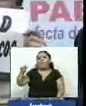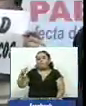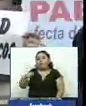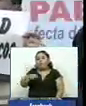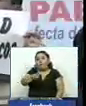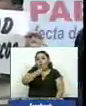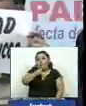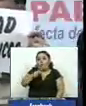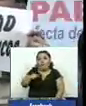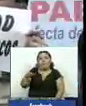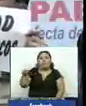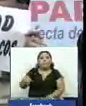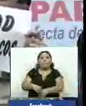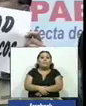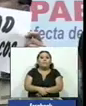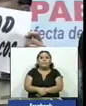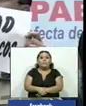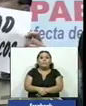de América Quito